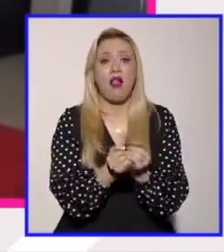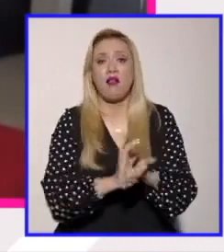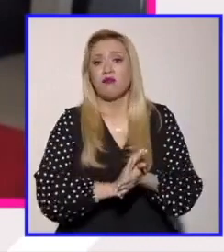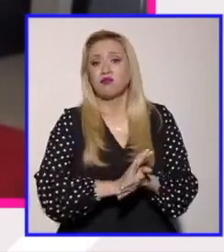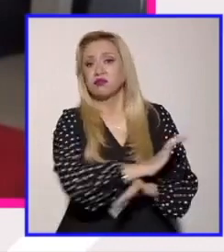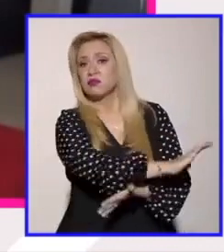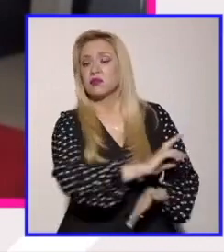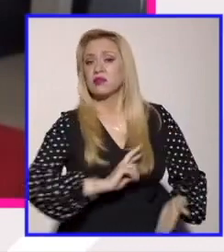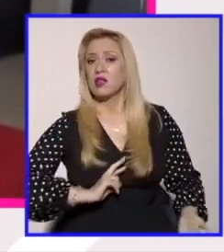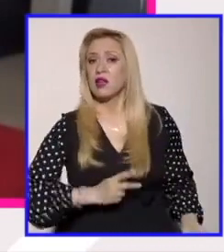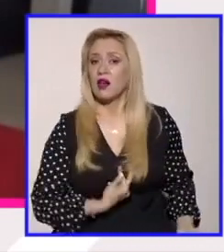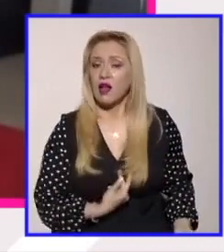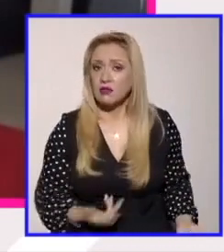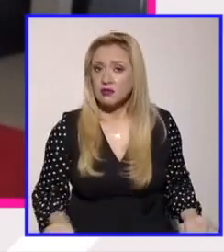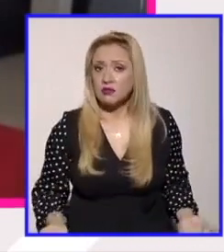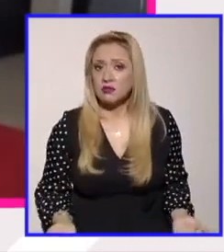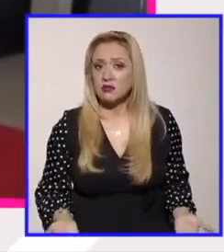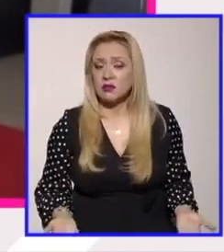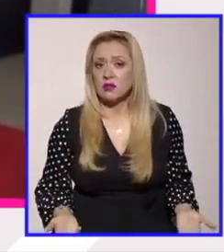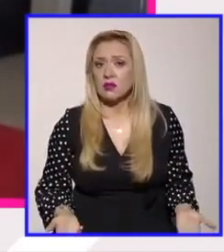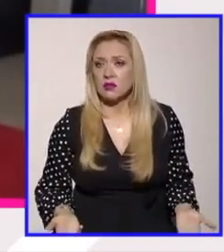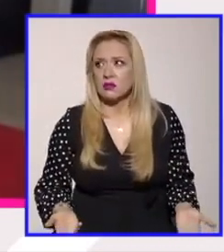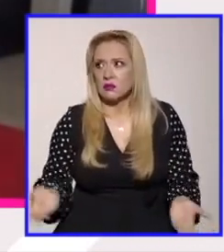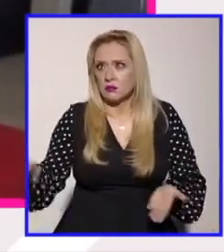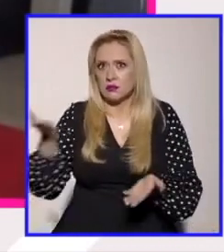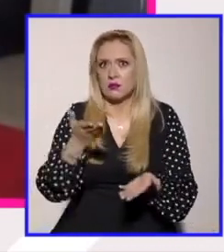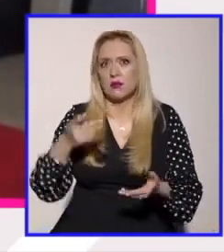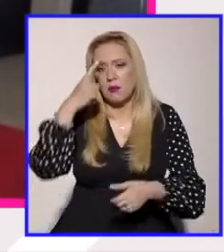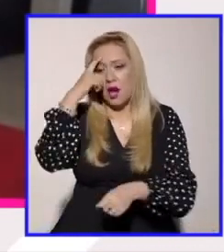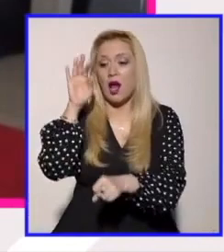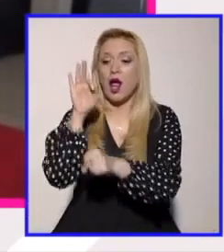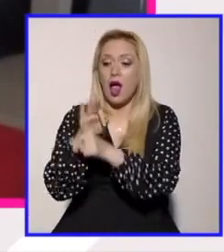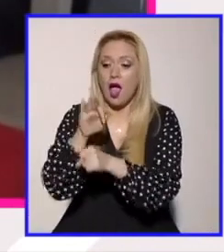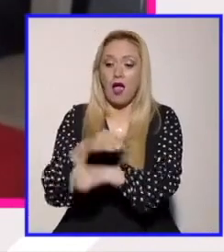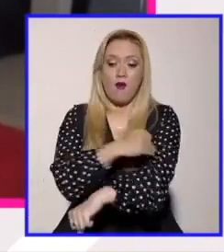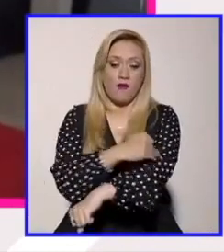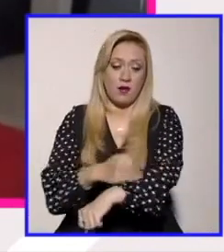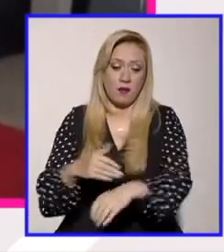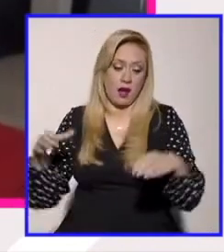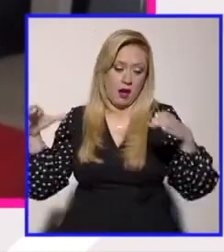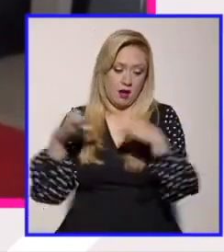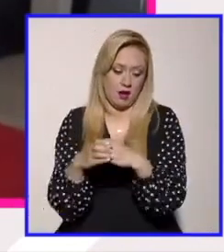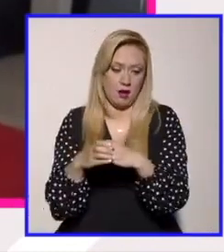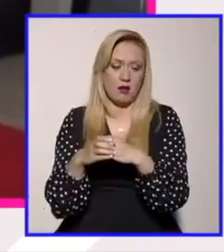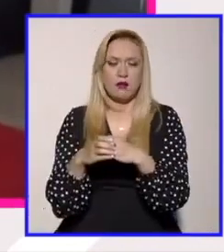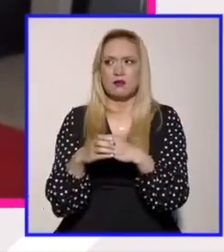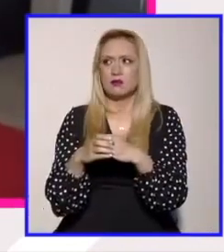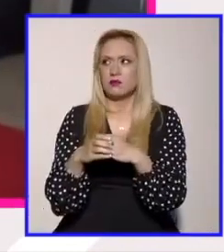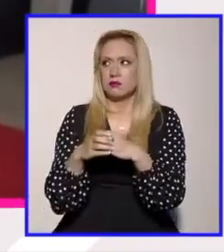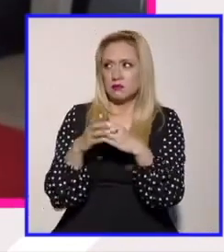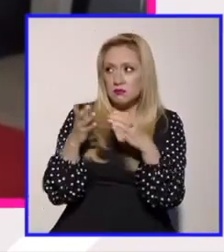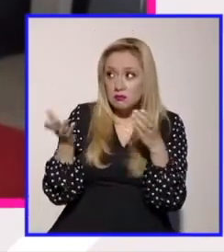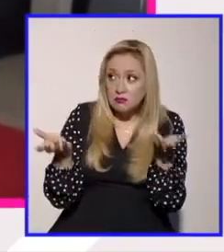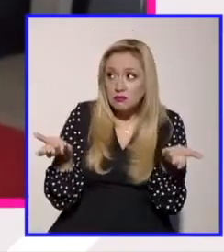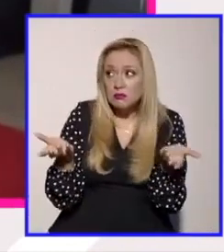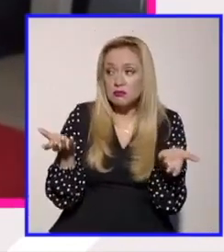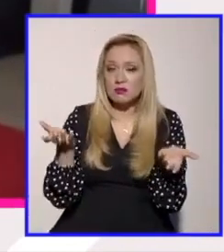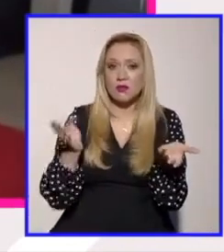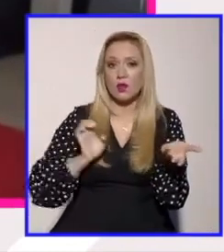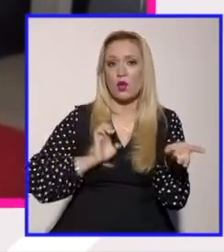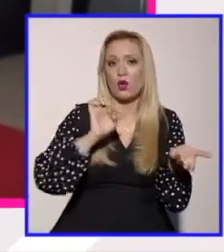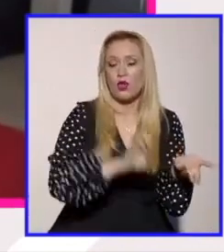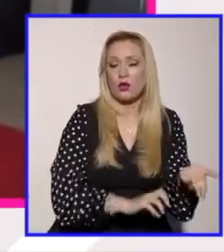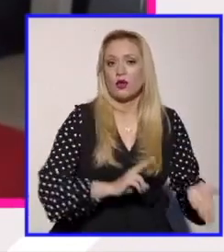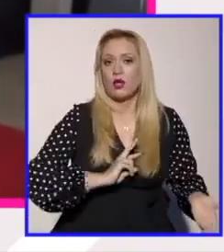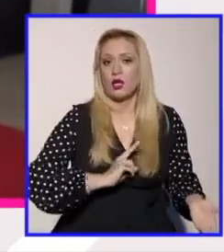se les ha visto hablar a favor del Frente Nacional por la Familia y estas cosas que representan el transodio